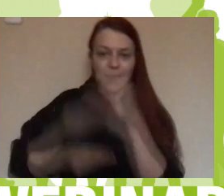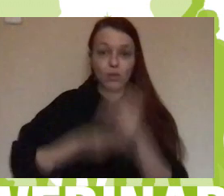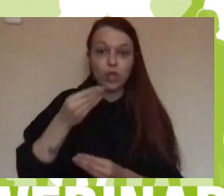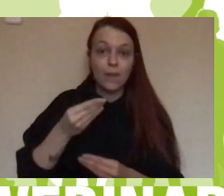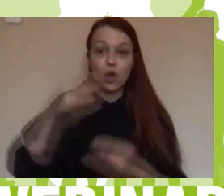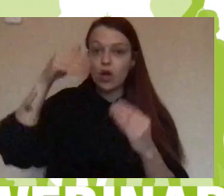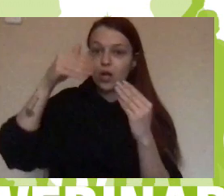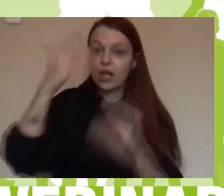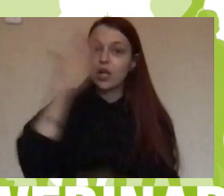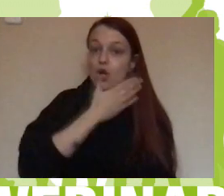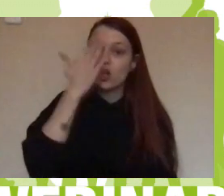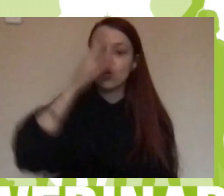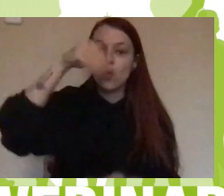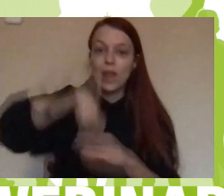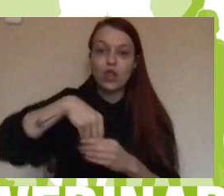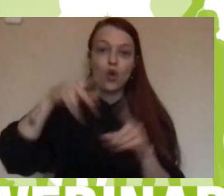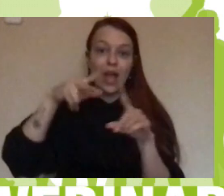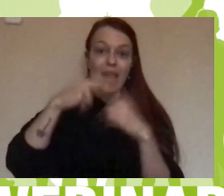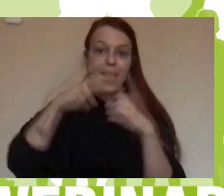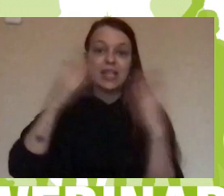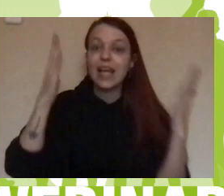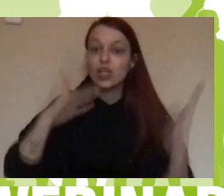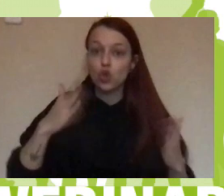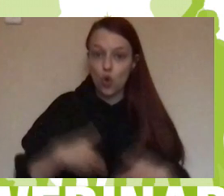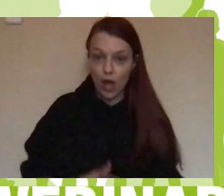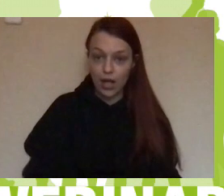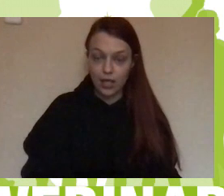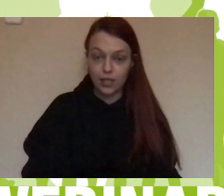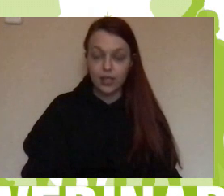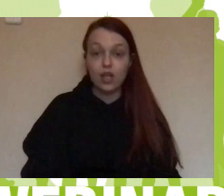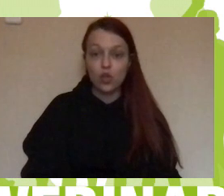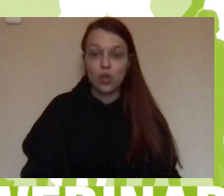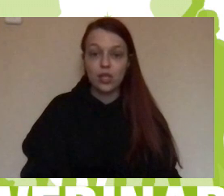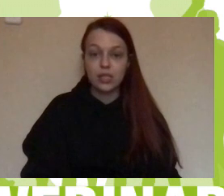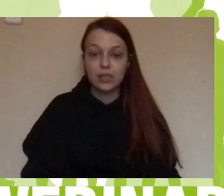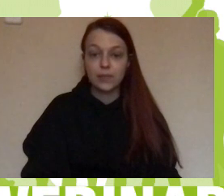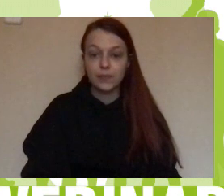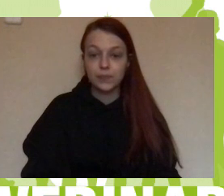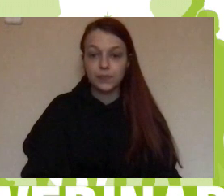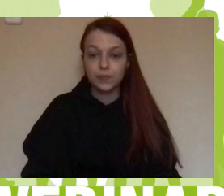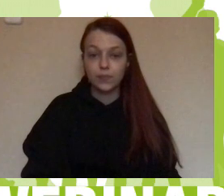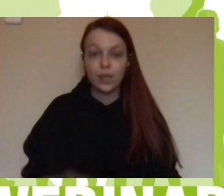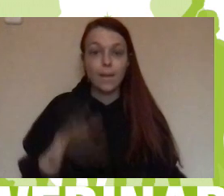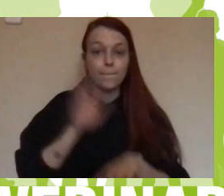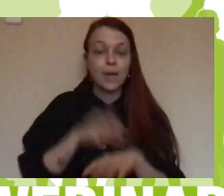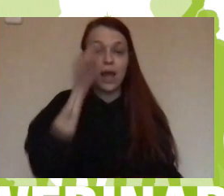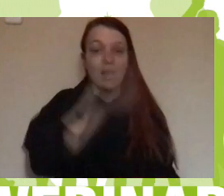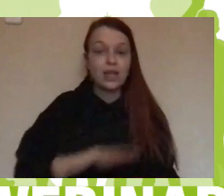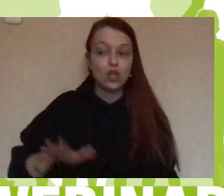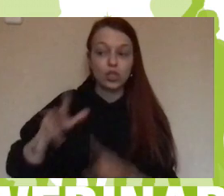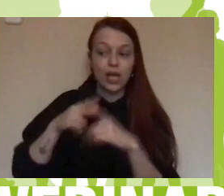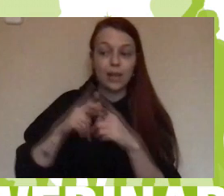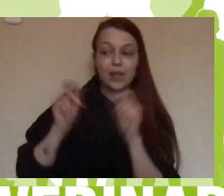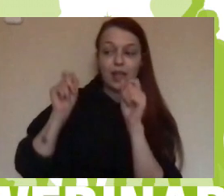ellas en su centro. Luego hay que pensar qué hacer para que ellos estén dotados de esas herramientas y puedan